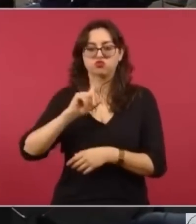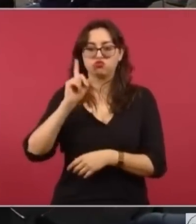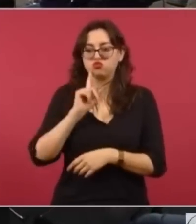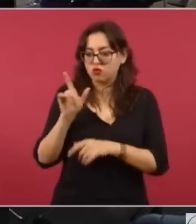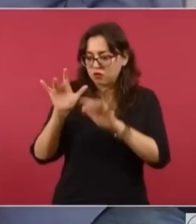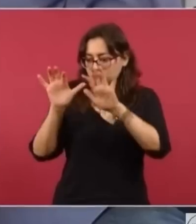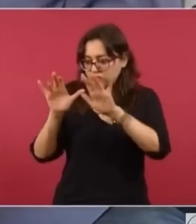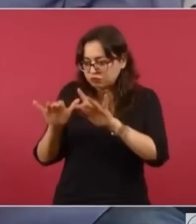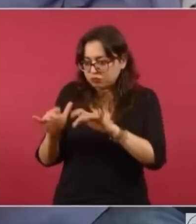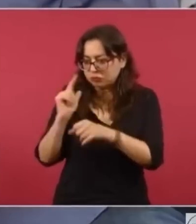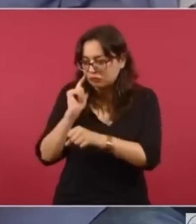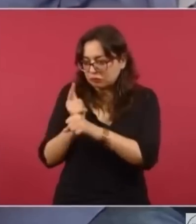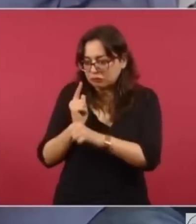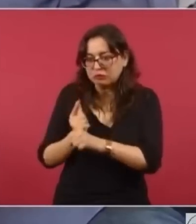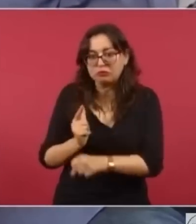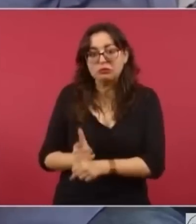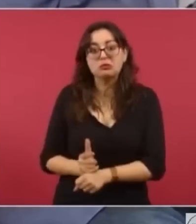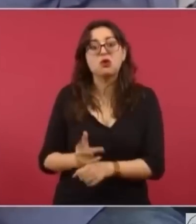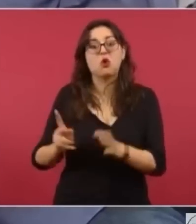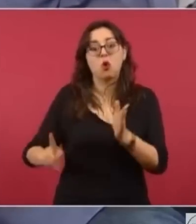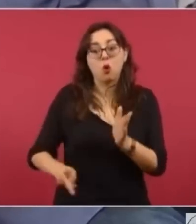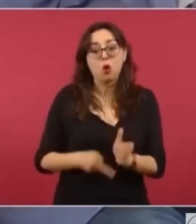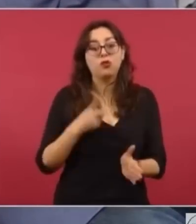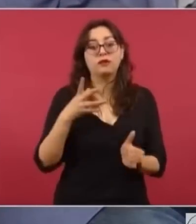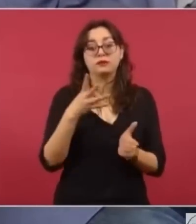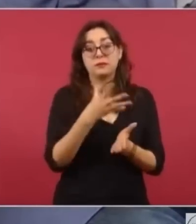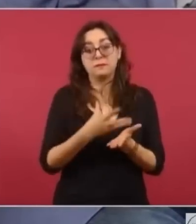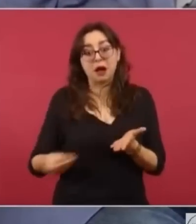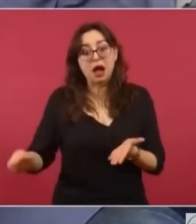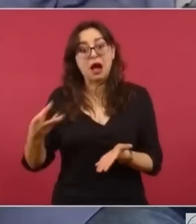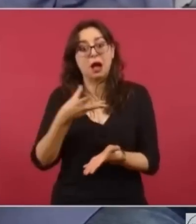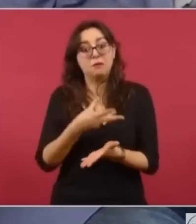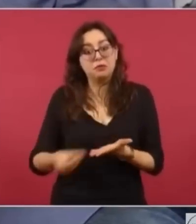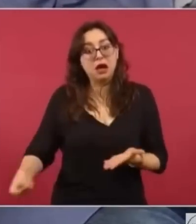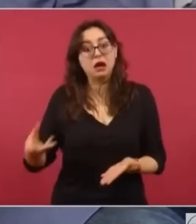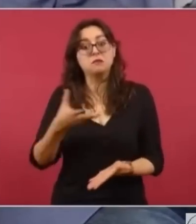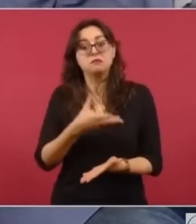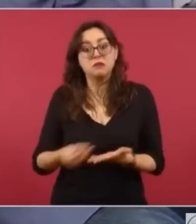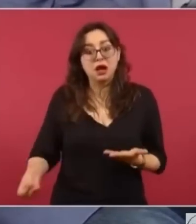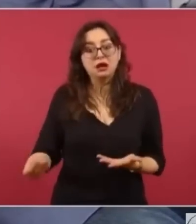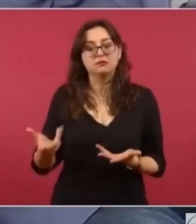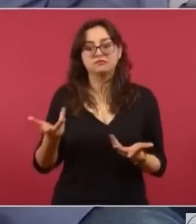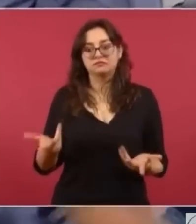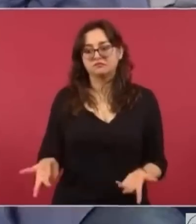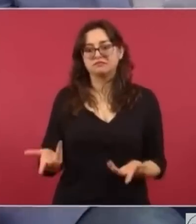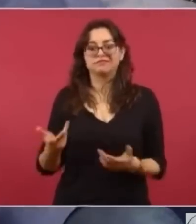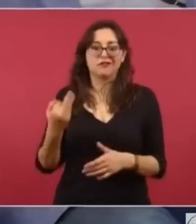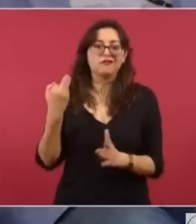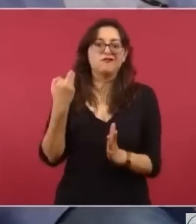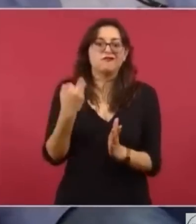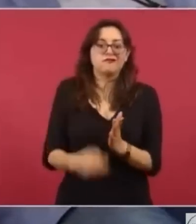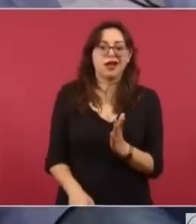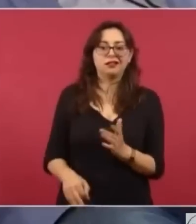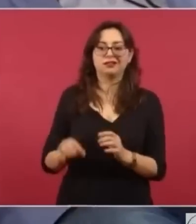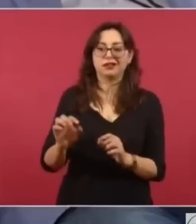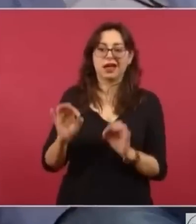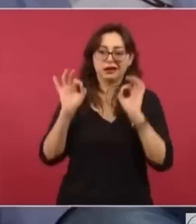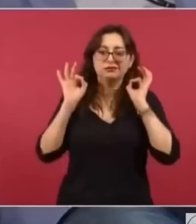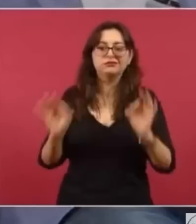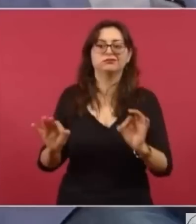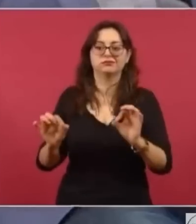pues, este patrón de copias de plagios, porque no se hace la correcta